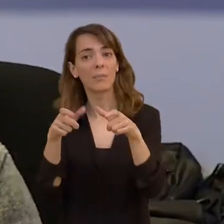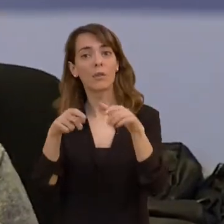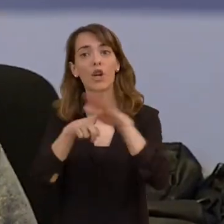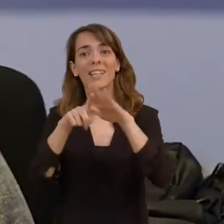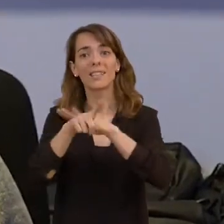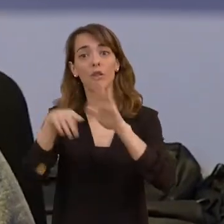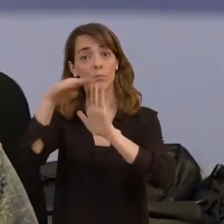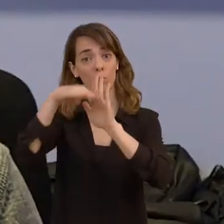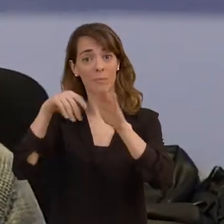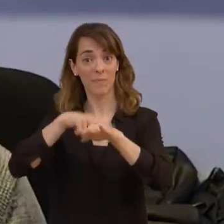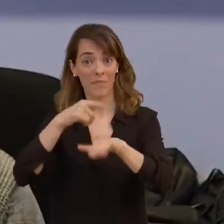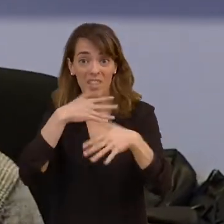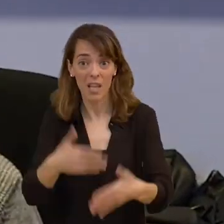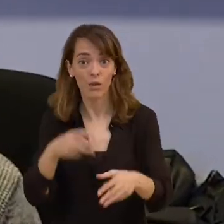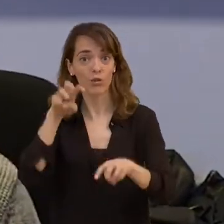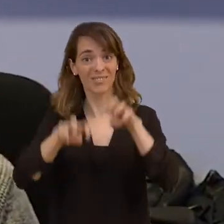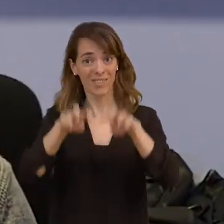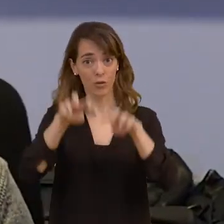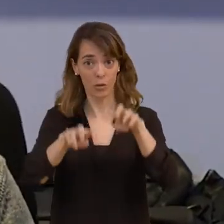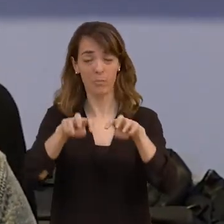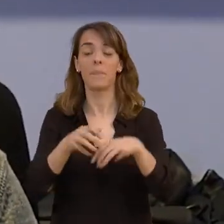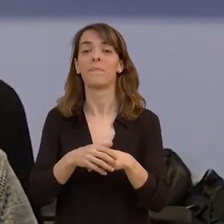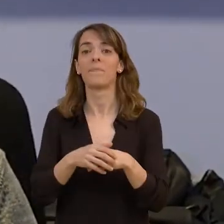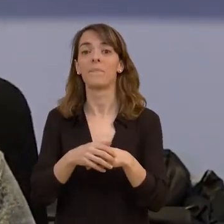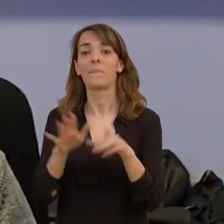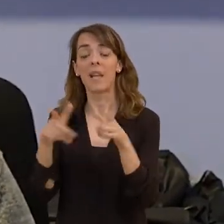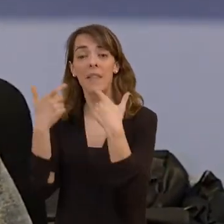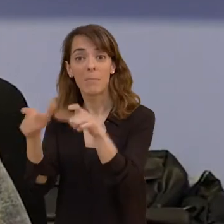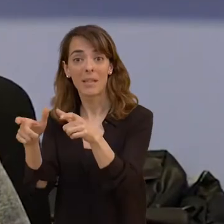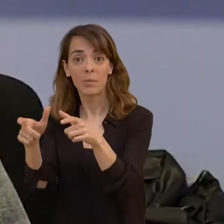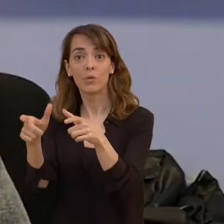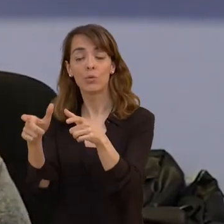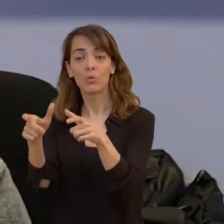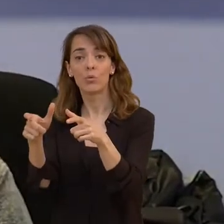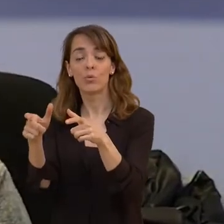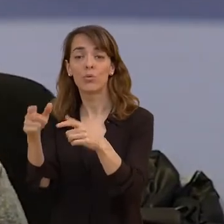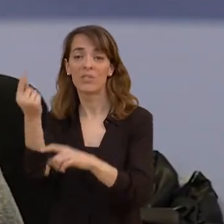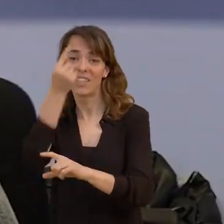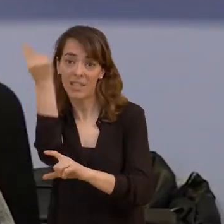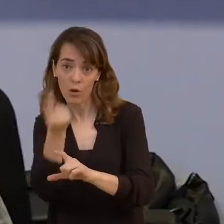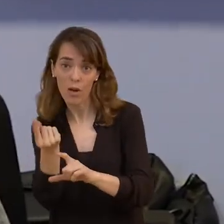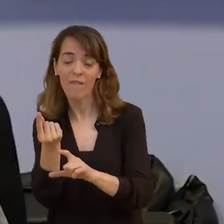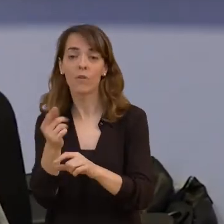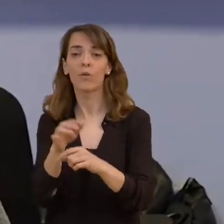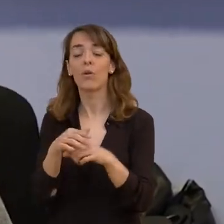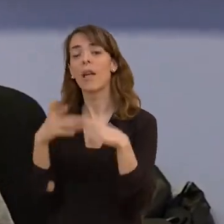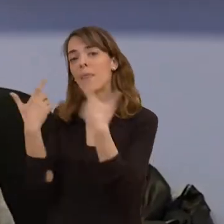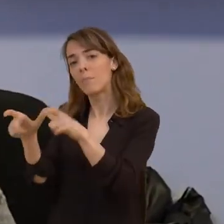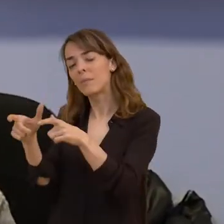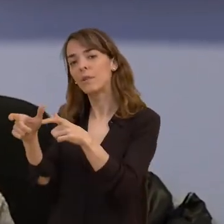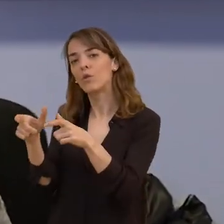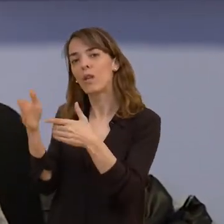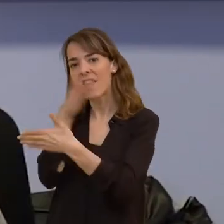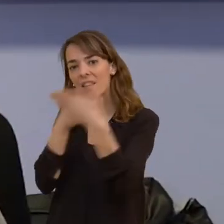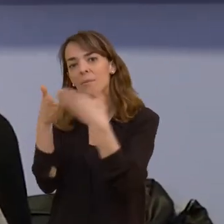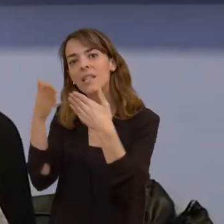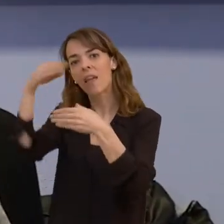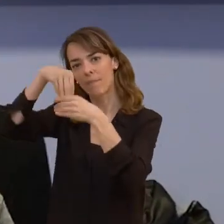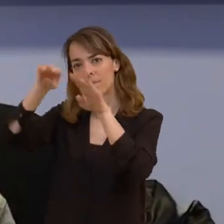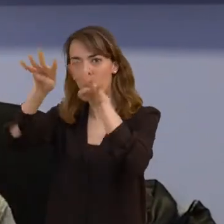el departamento de gestión de directos y de estenotipia el departamento de diseño gráfico y el departamento de